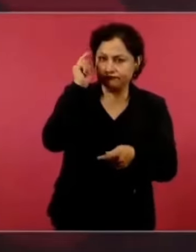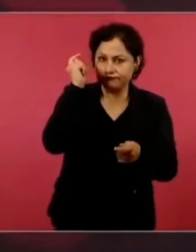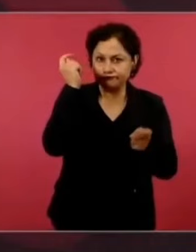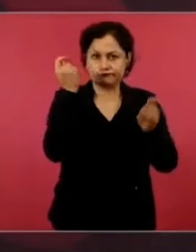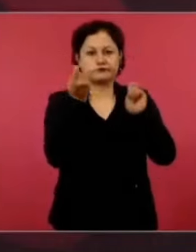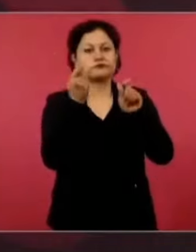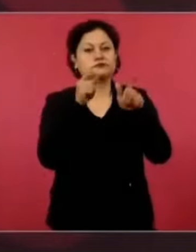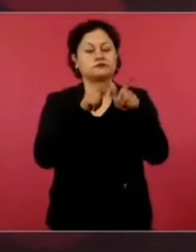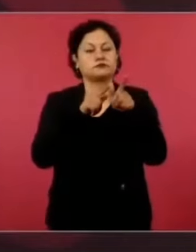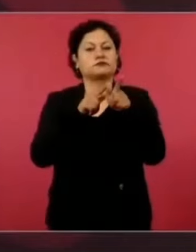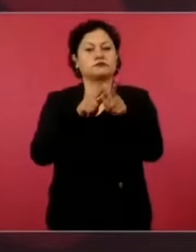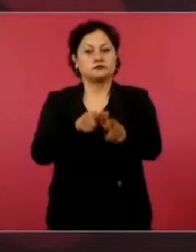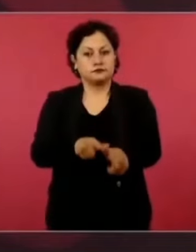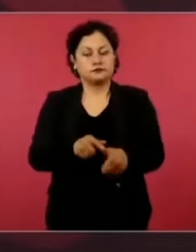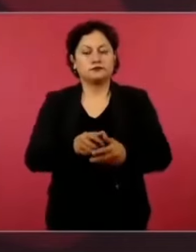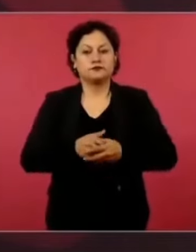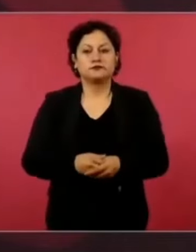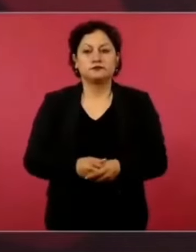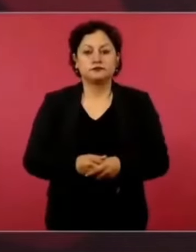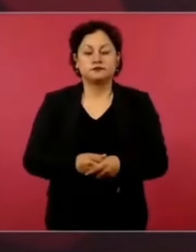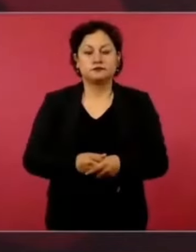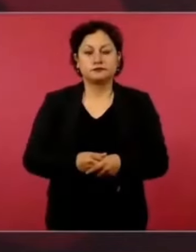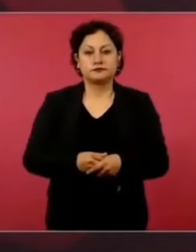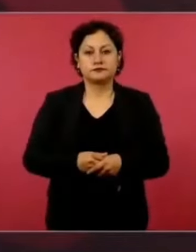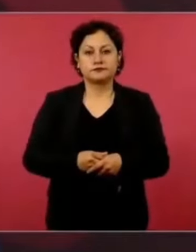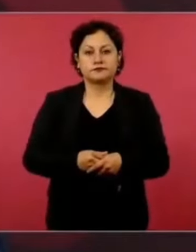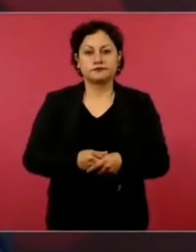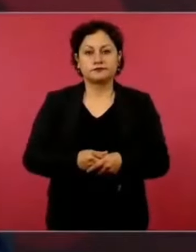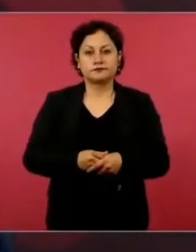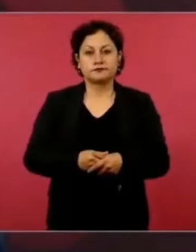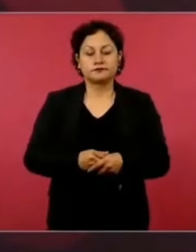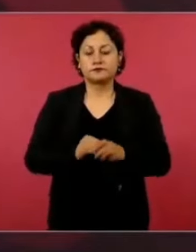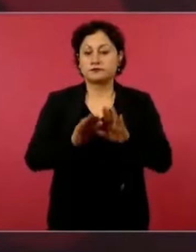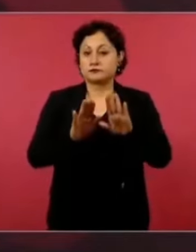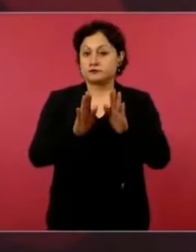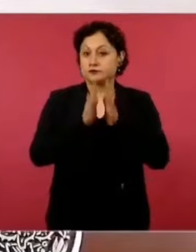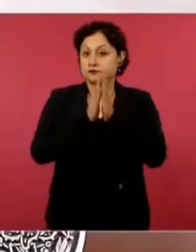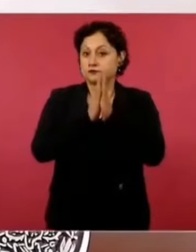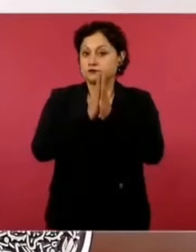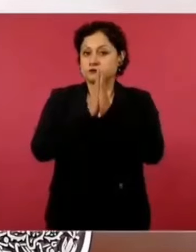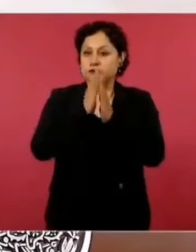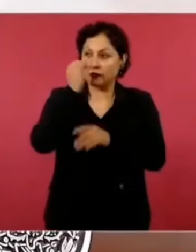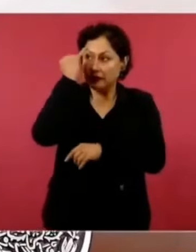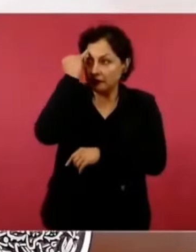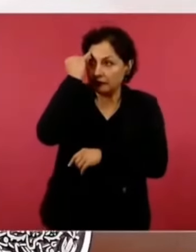no hacer a un lado los principios, los ideales,